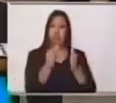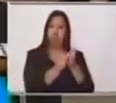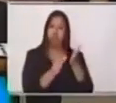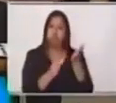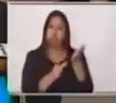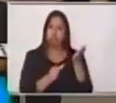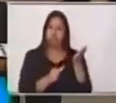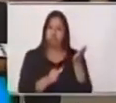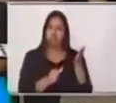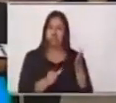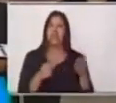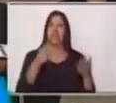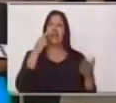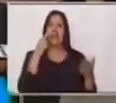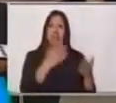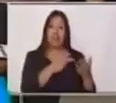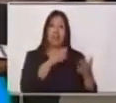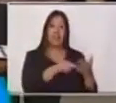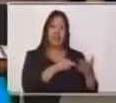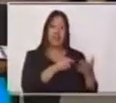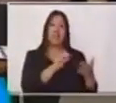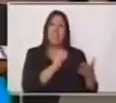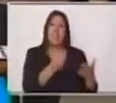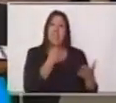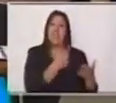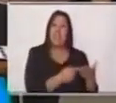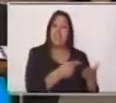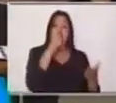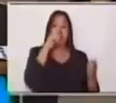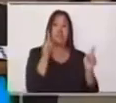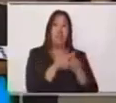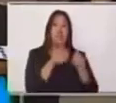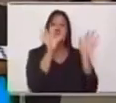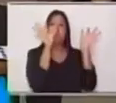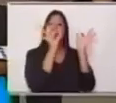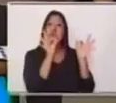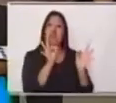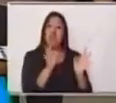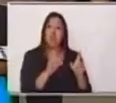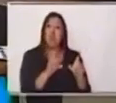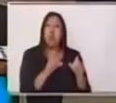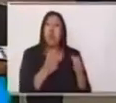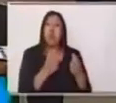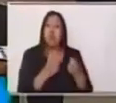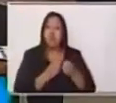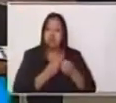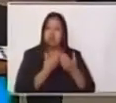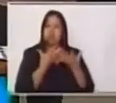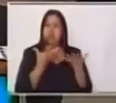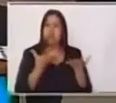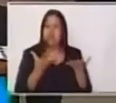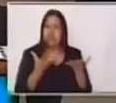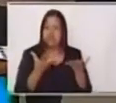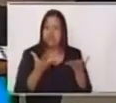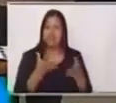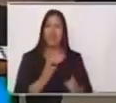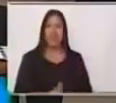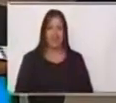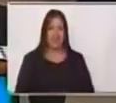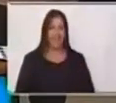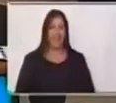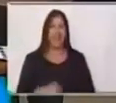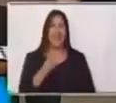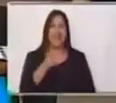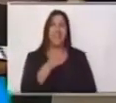dice, sino también en la forma como se dice. Sus intenciones es atraernos y afectar nuestros